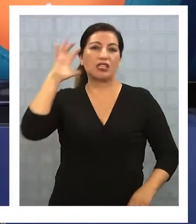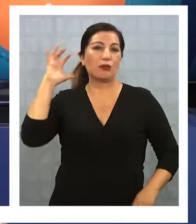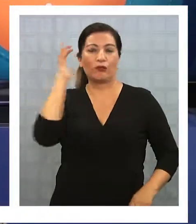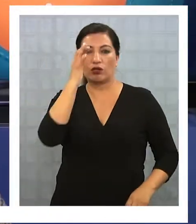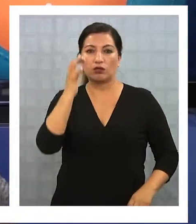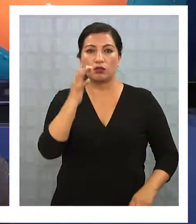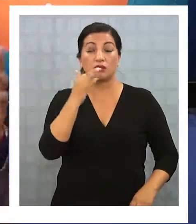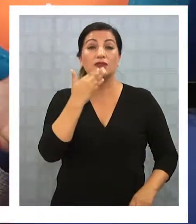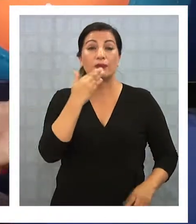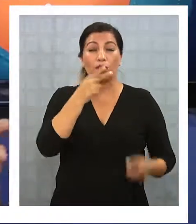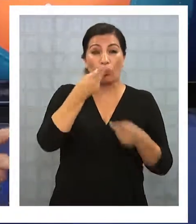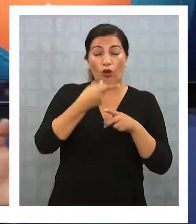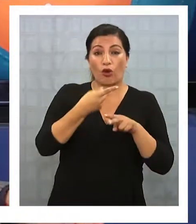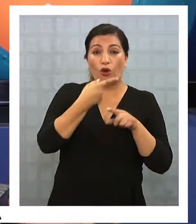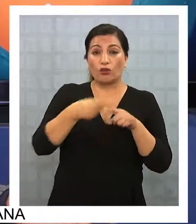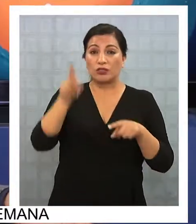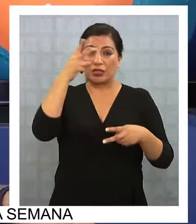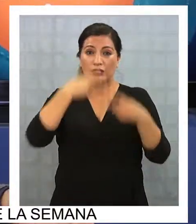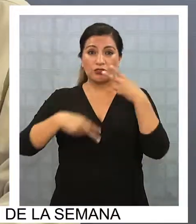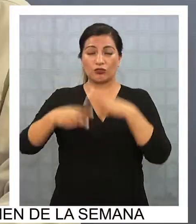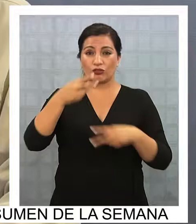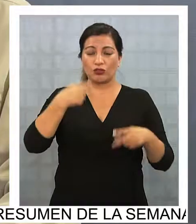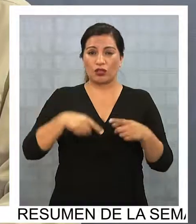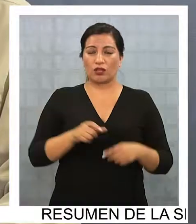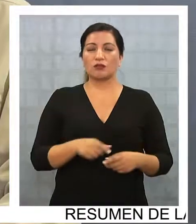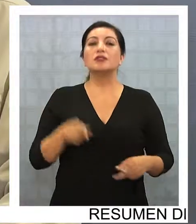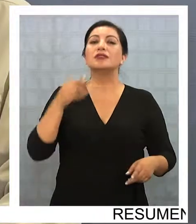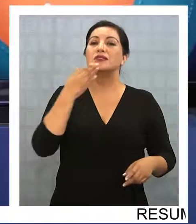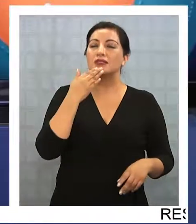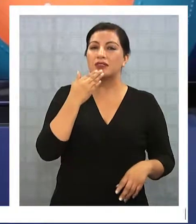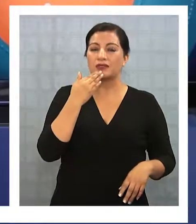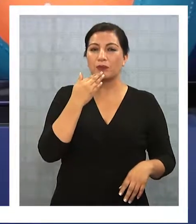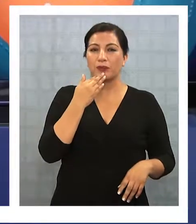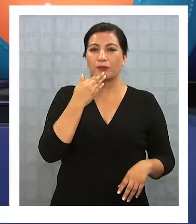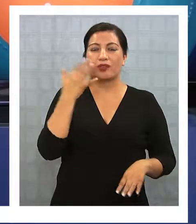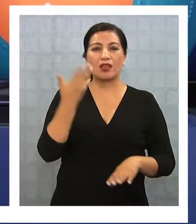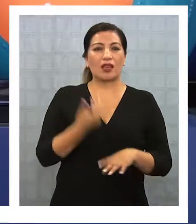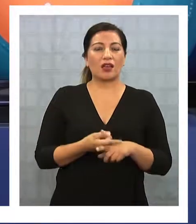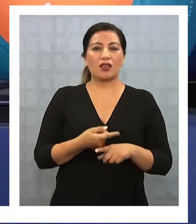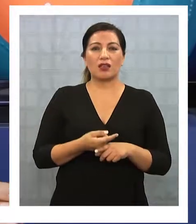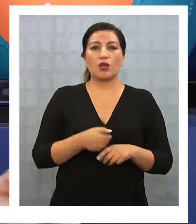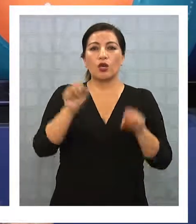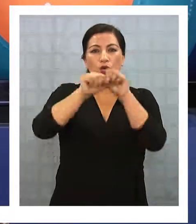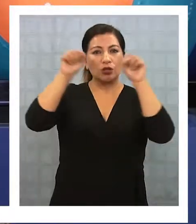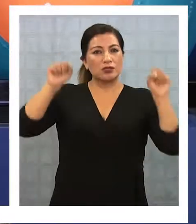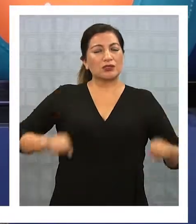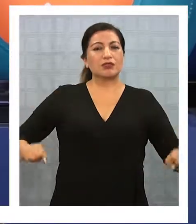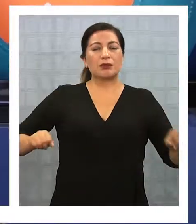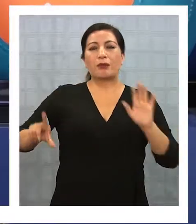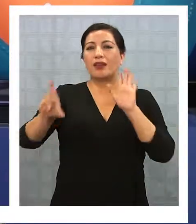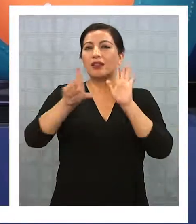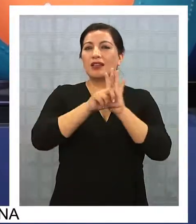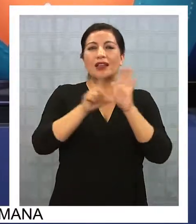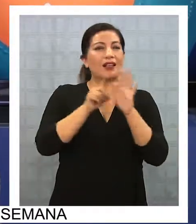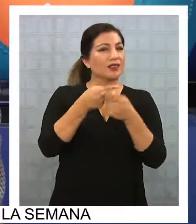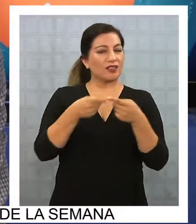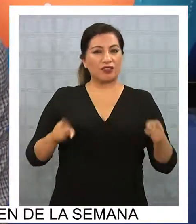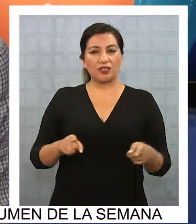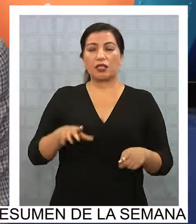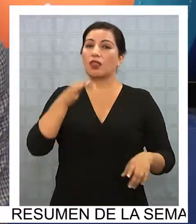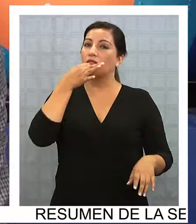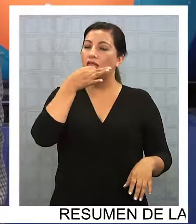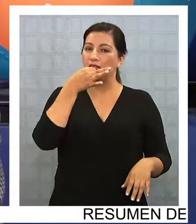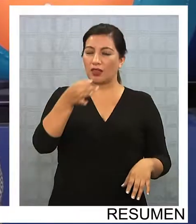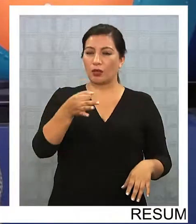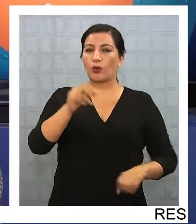porque efectivamente en otra historia, en otro contexto sin los cuestionamientos que hay hoy día con un sistema legal distinto yo efectivamente, ¿no es cierto?,